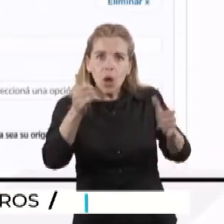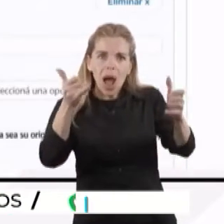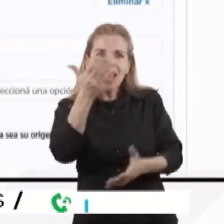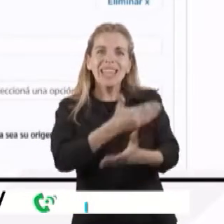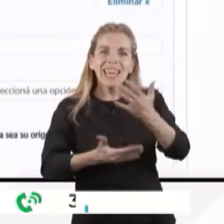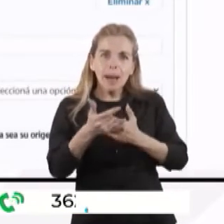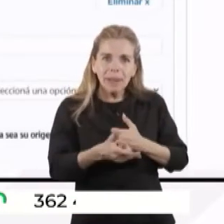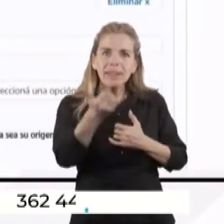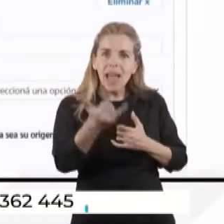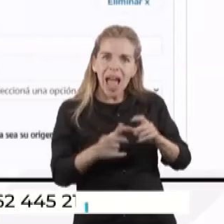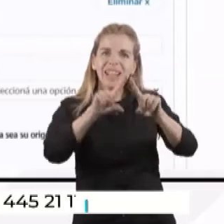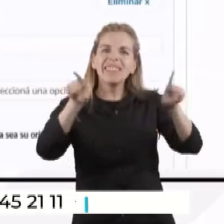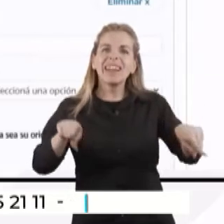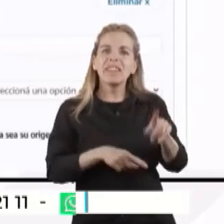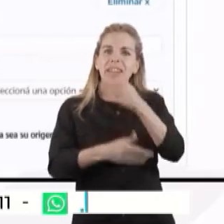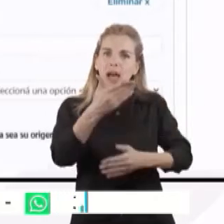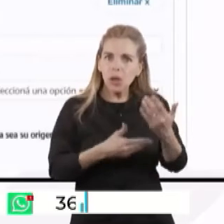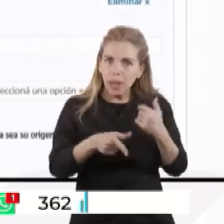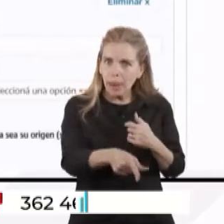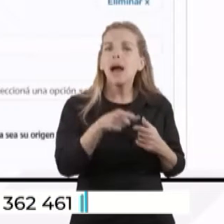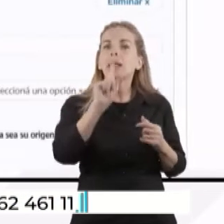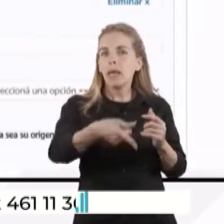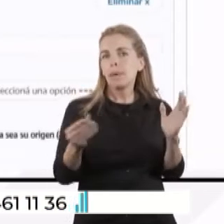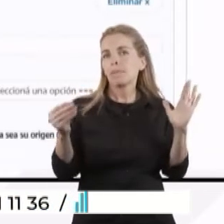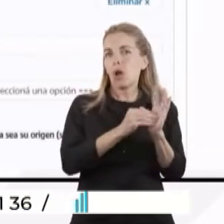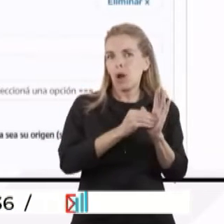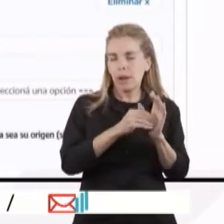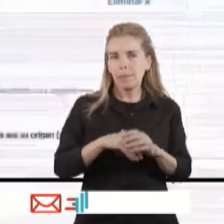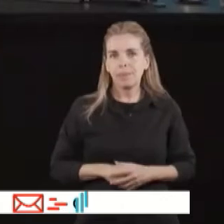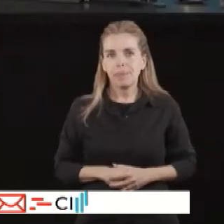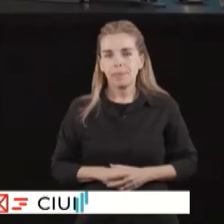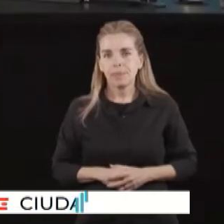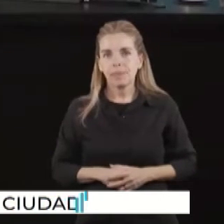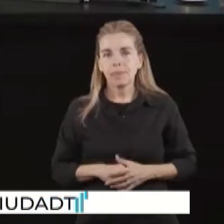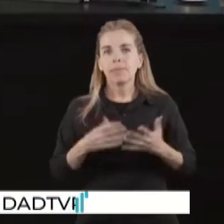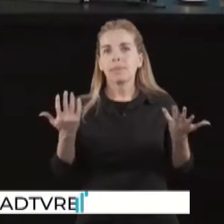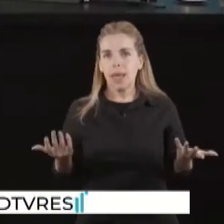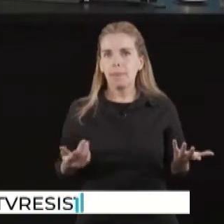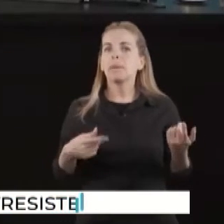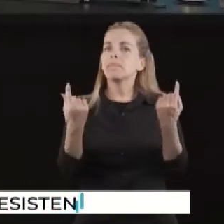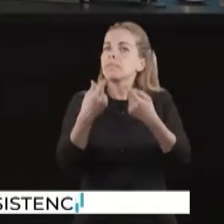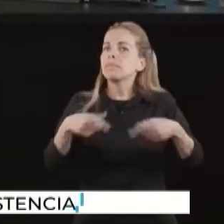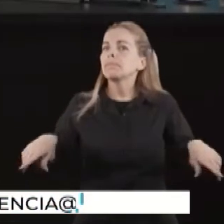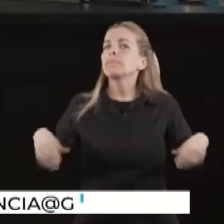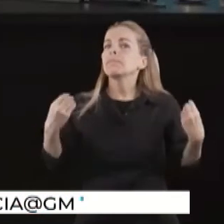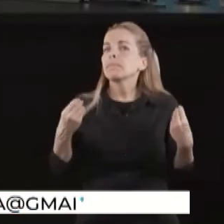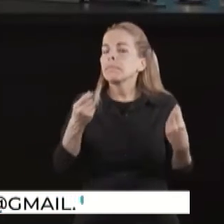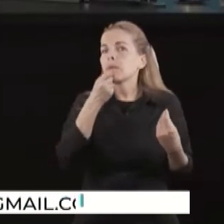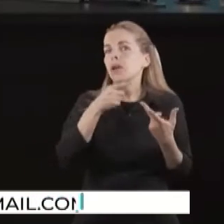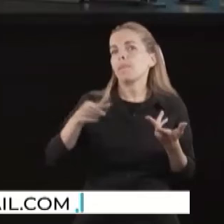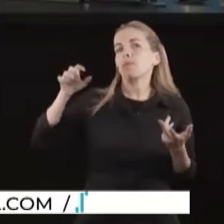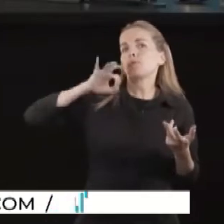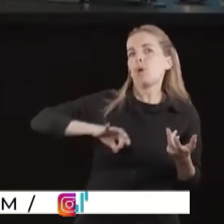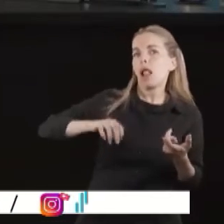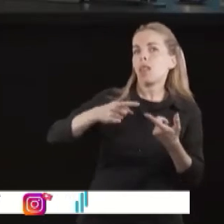la posibilidad de hacerlo saber en esa oportunidad. Y los datos de los bienes, ingresos de bolsillo,